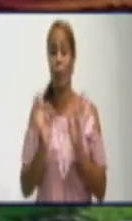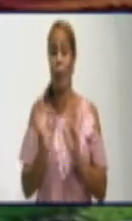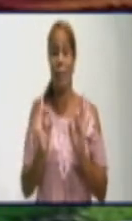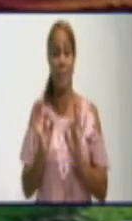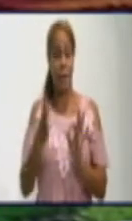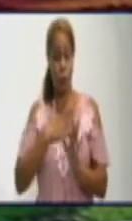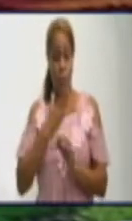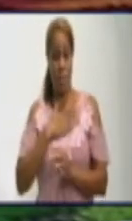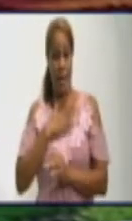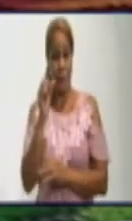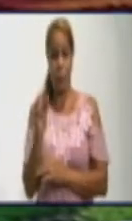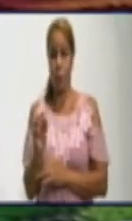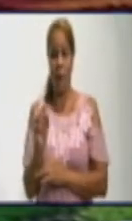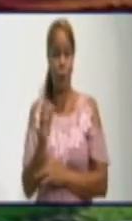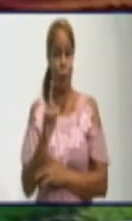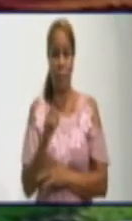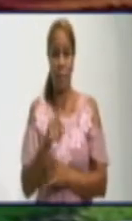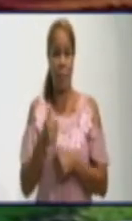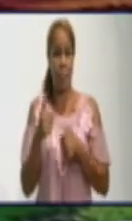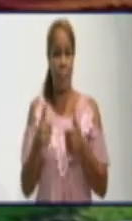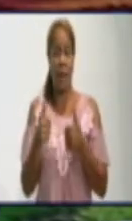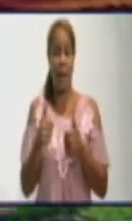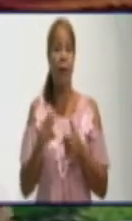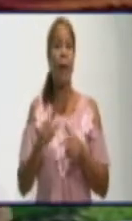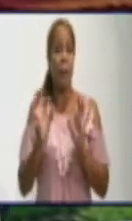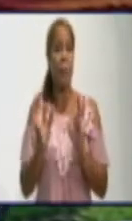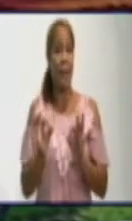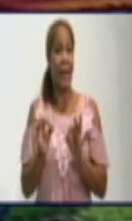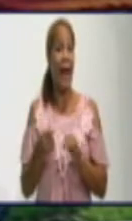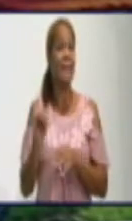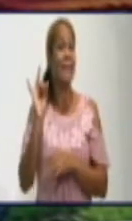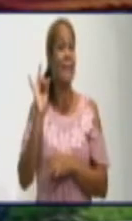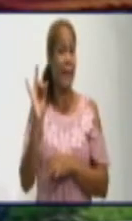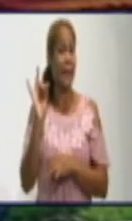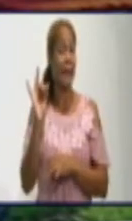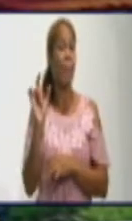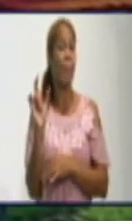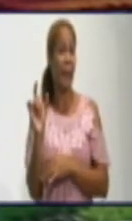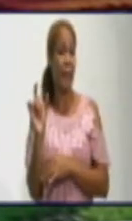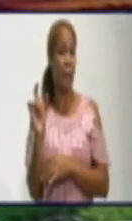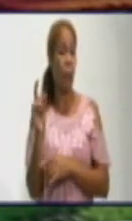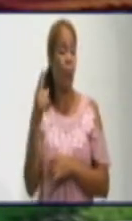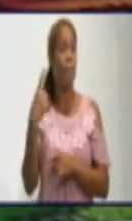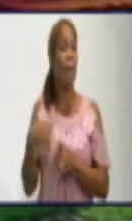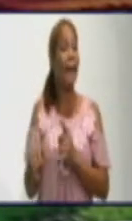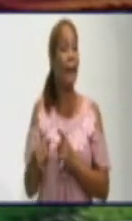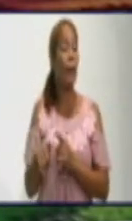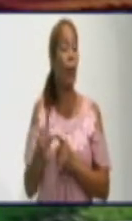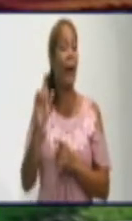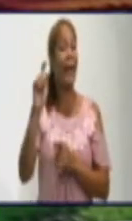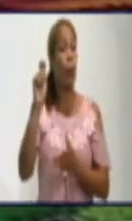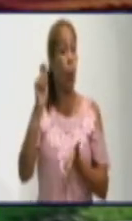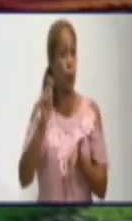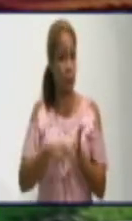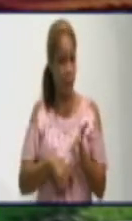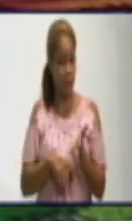son siete pesos, es verdad que es barato, pero el contrato, y aquí